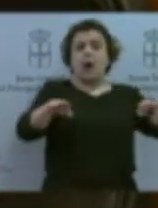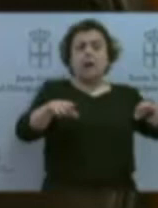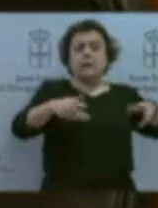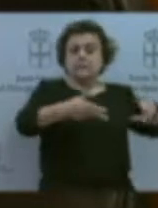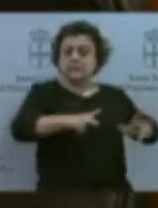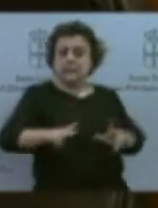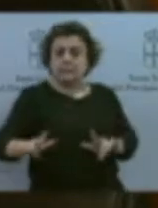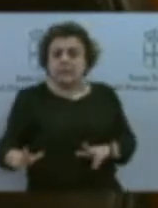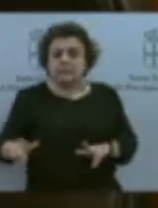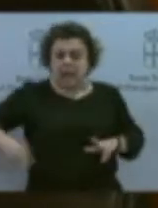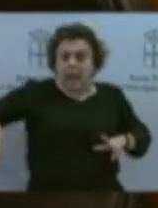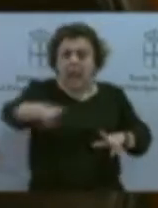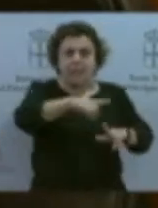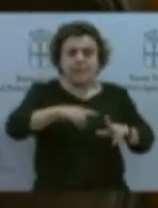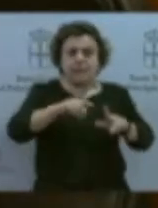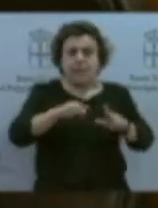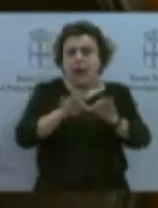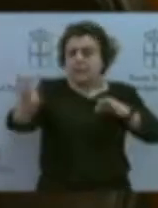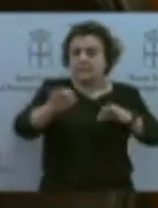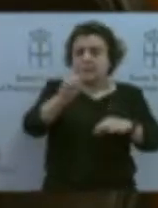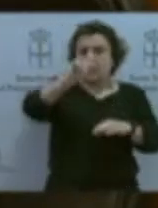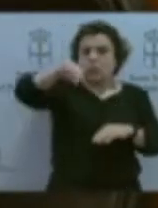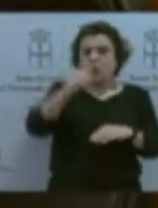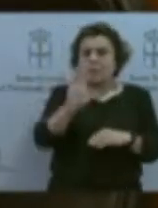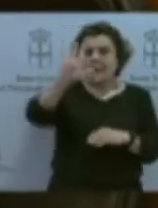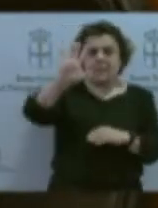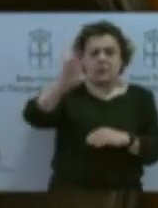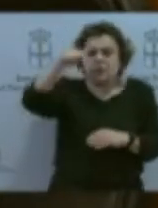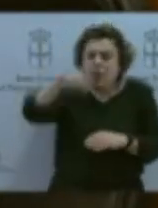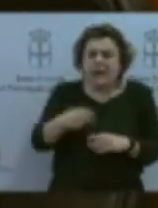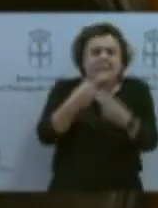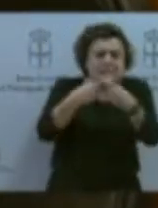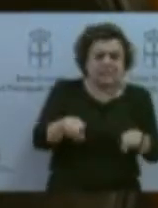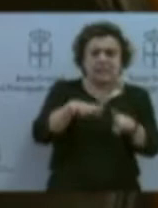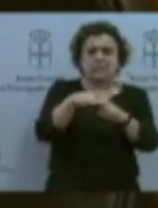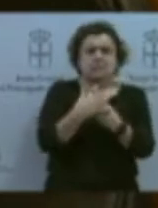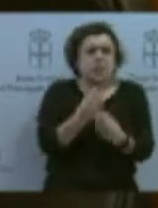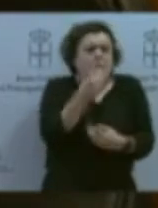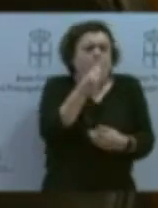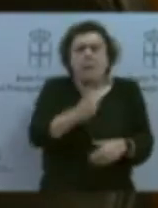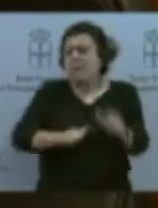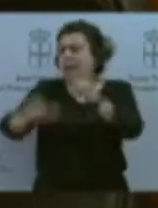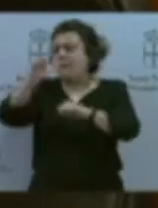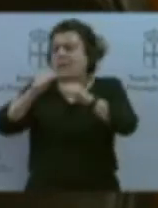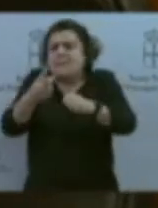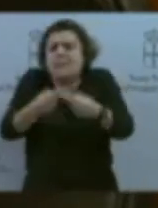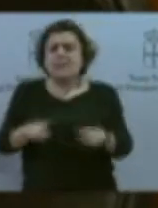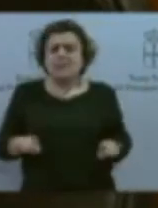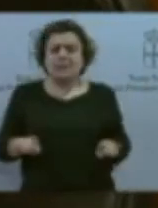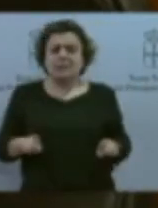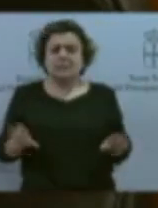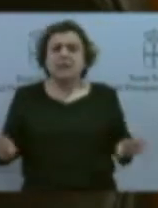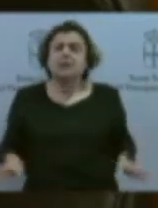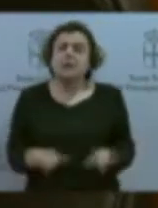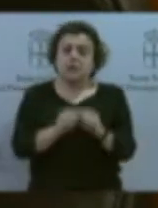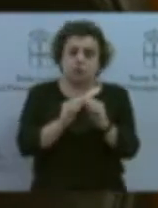ponerse a aplaudir. Aquí cómese, bébese, estamos. Entonces, resumen de todo esto. Lo que están planteando, oye, si